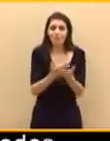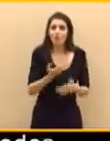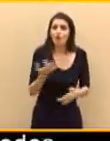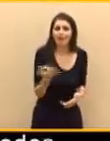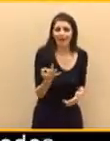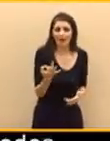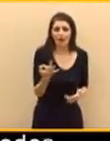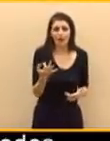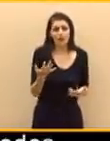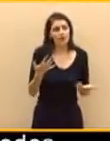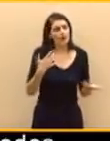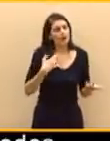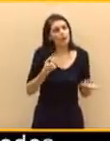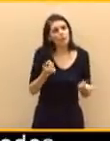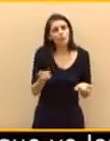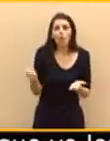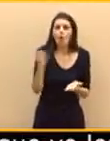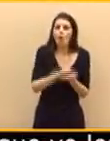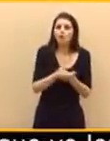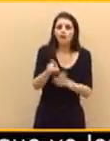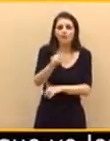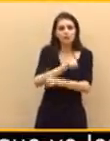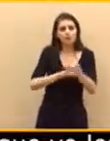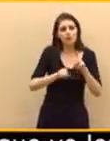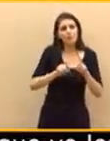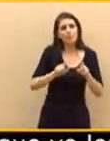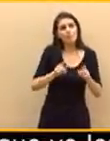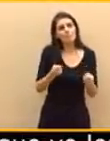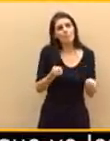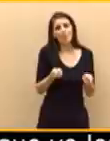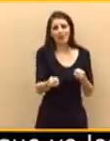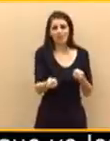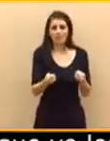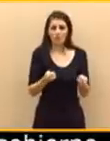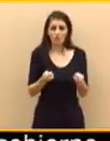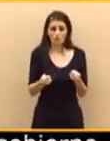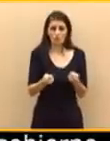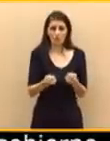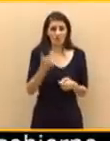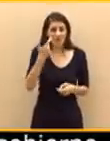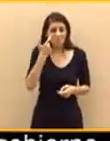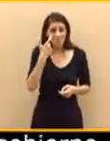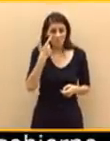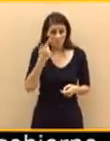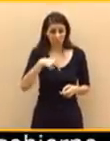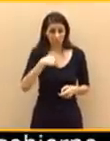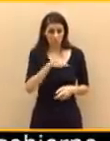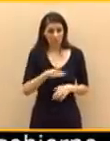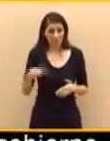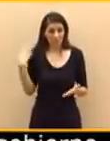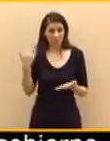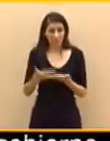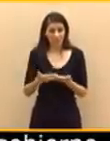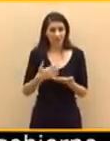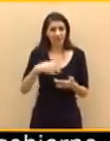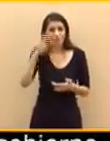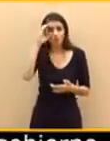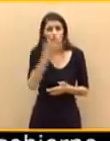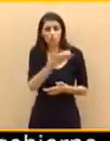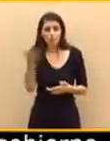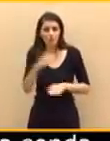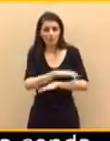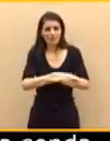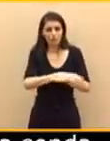moderación. Que vuelvan a la senda tradicional del Partido Socialista. Mire, en esta semana hemos escuchado aquí a dos ministros socialistas de anteriores gobiernos que, comparados con ustedes,